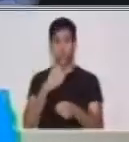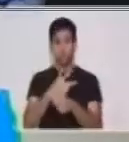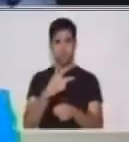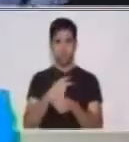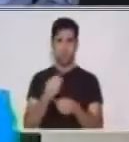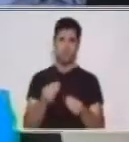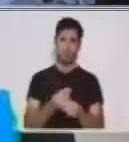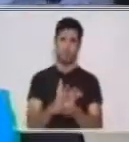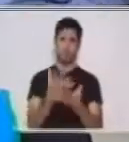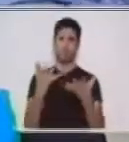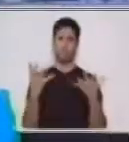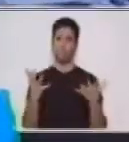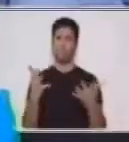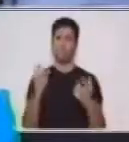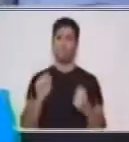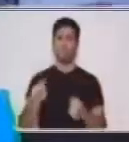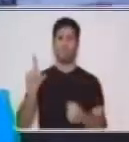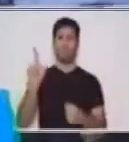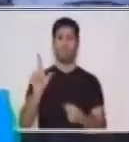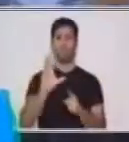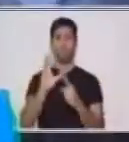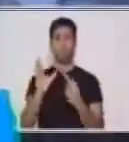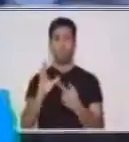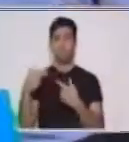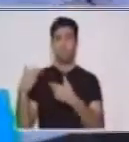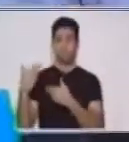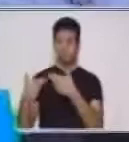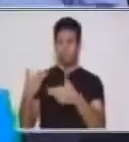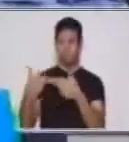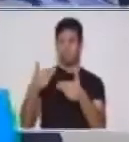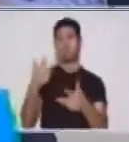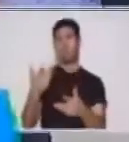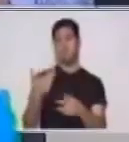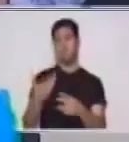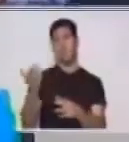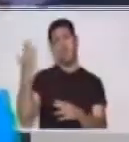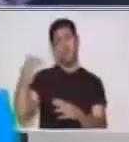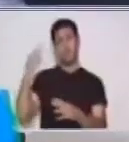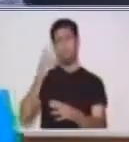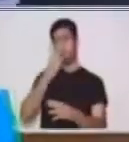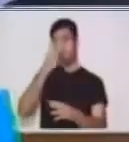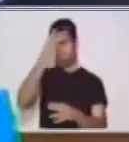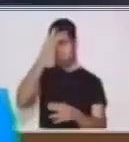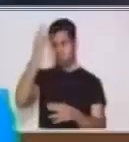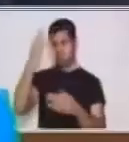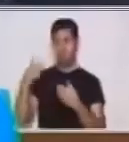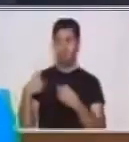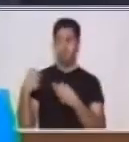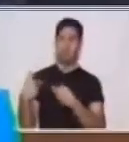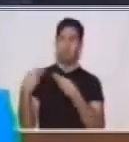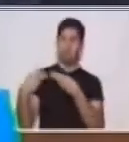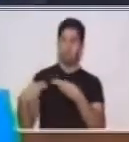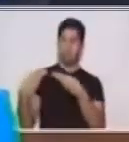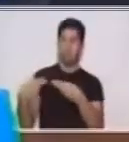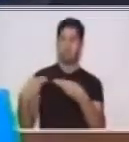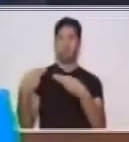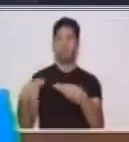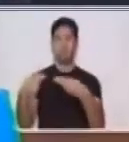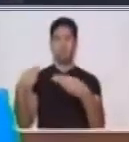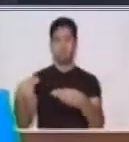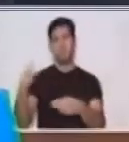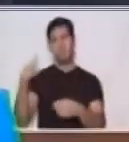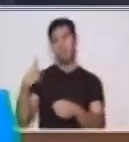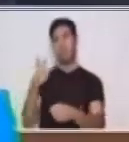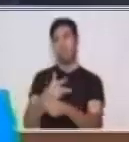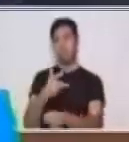múltiples costumbres y tradiciones que viene de ciertas herencias mayas. Por esas razones de que en muchas comunidades lingüísticas del